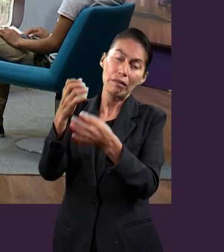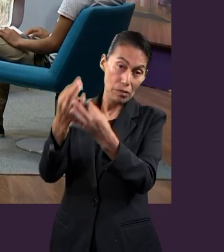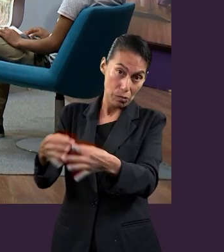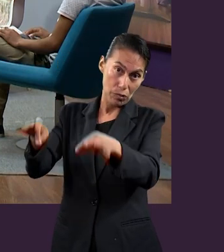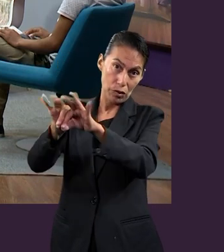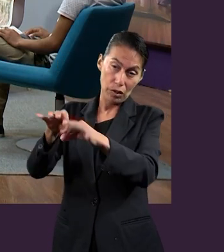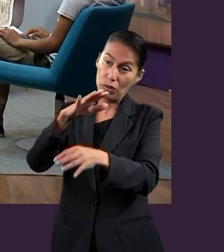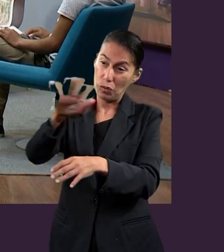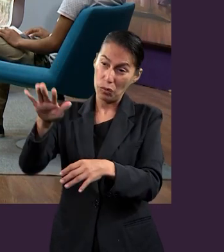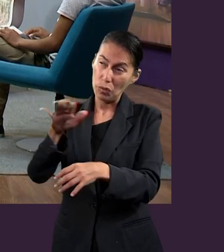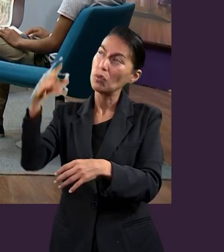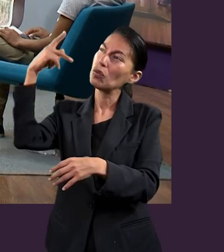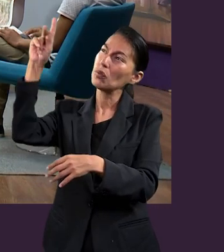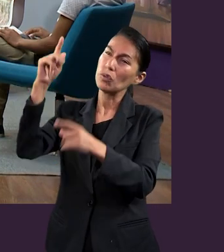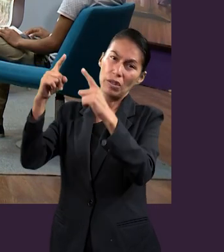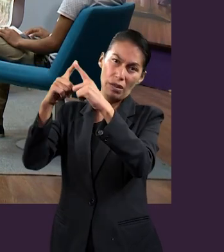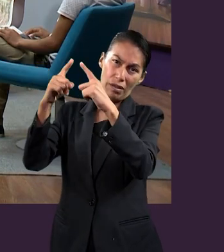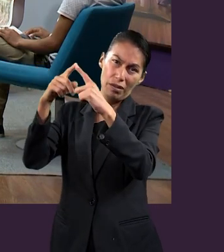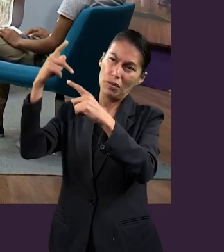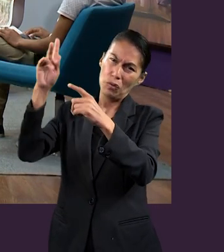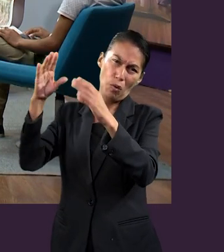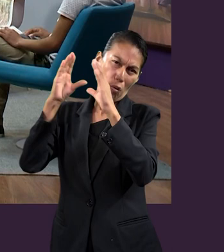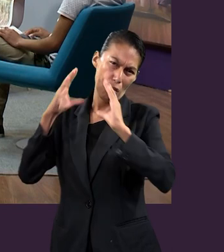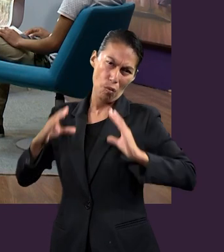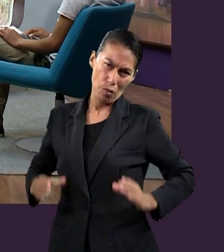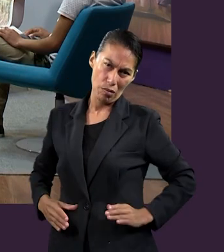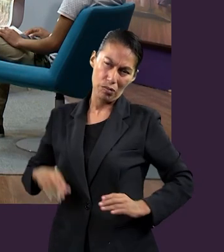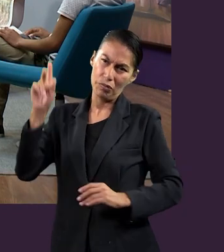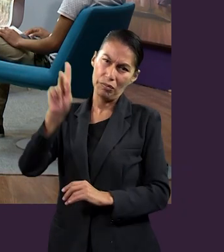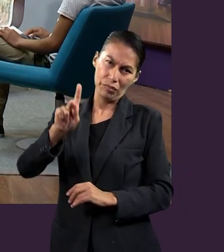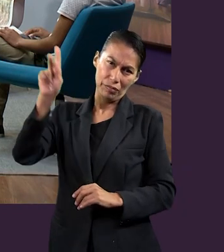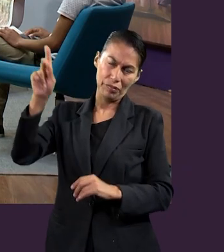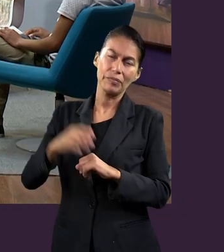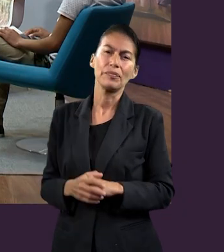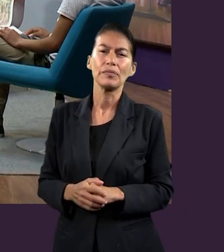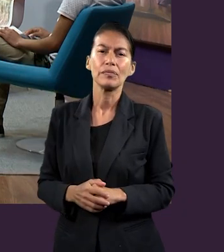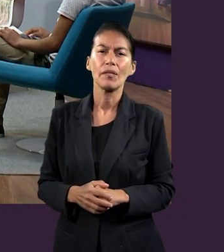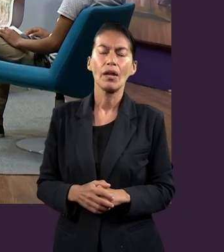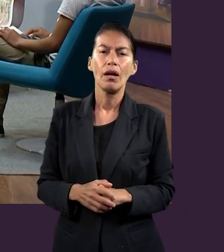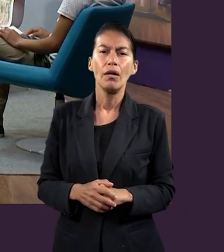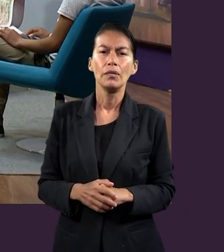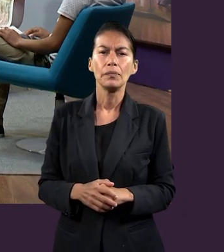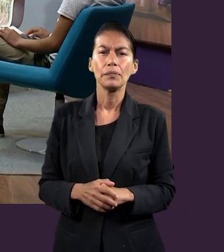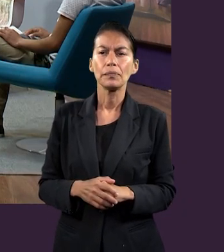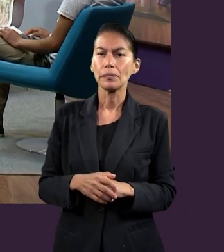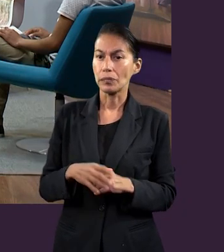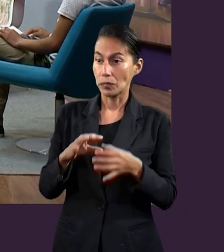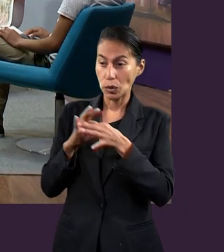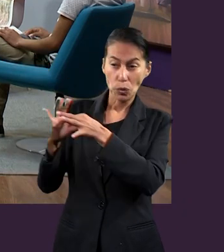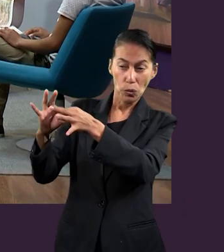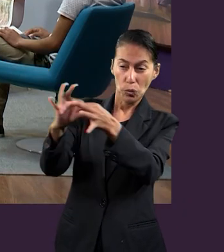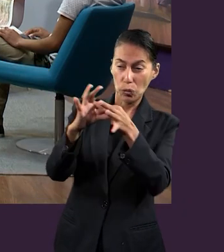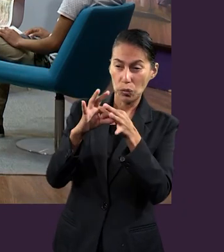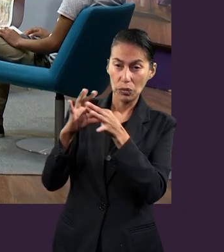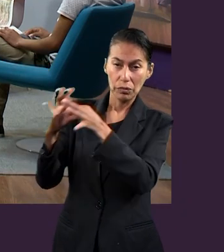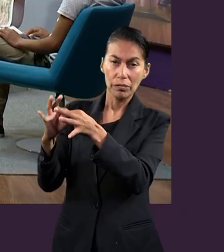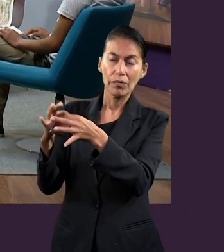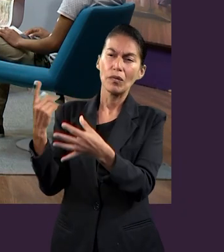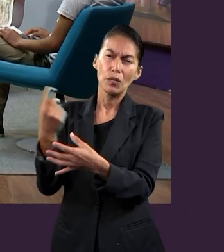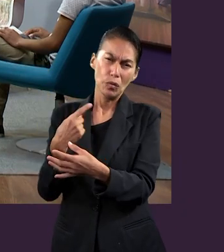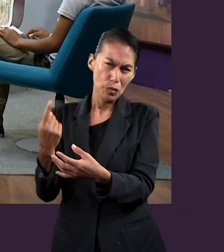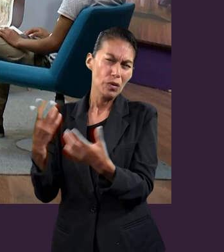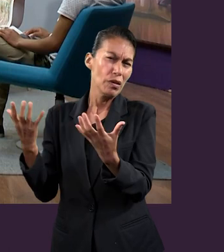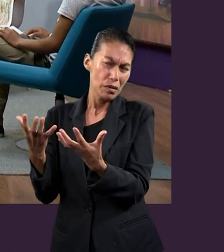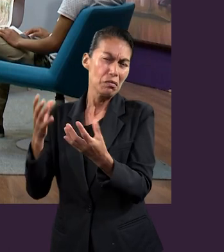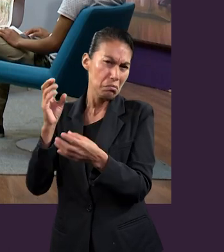Cristo que es su iglesia. Así que hemos visto la solidaridad, la unidad, cómo poder llevarlo a